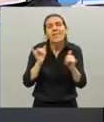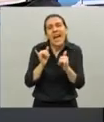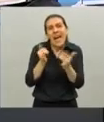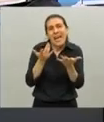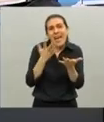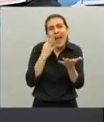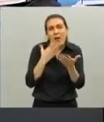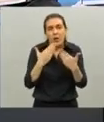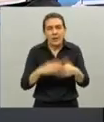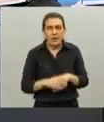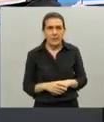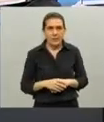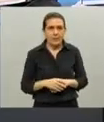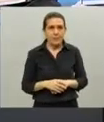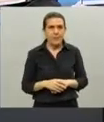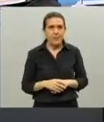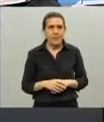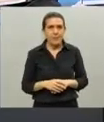respecto gracias